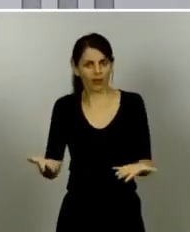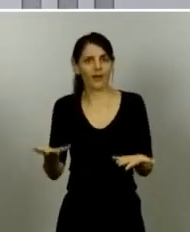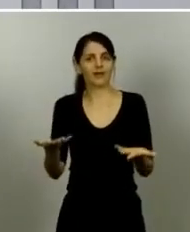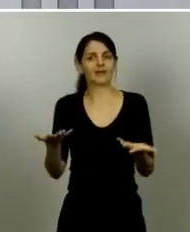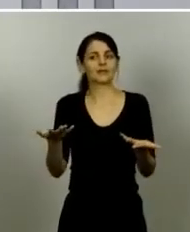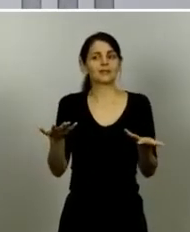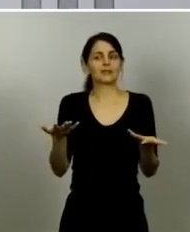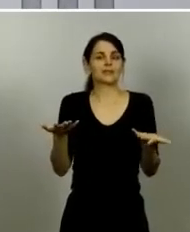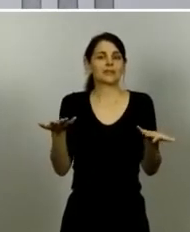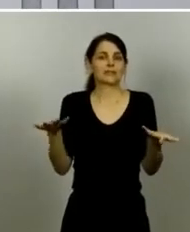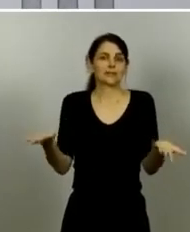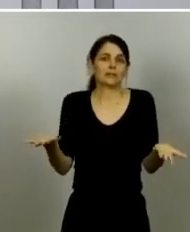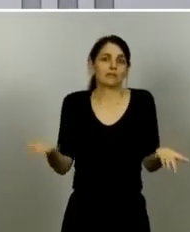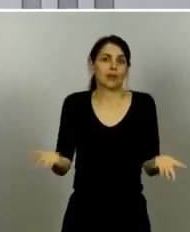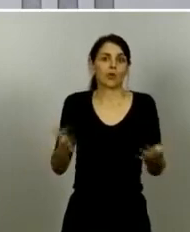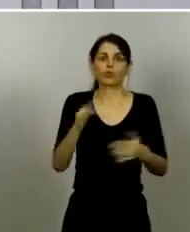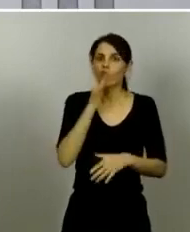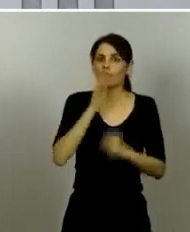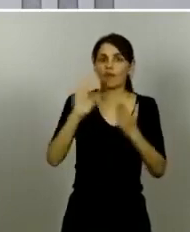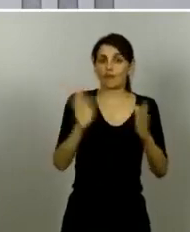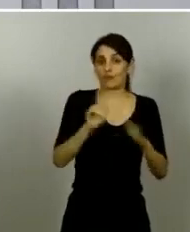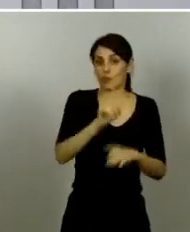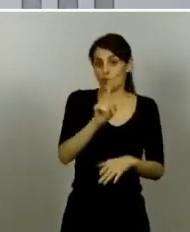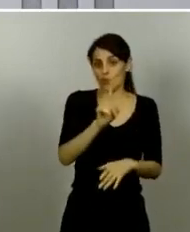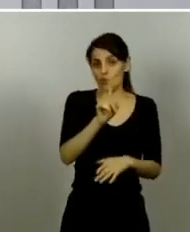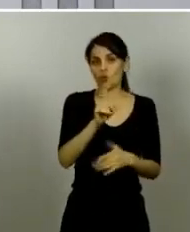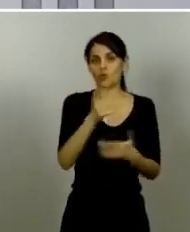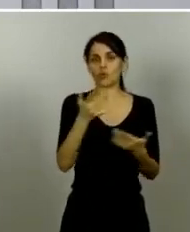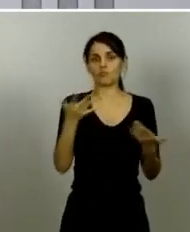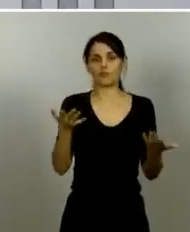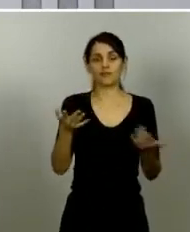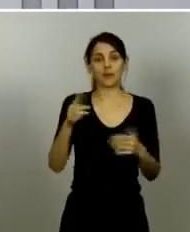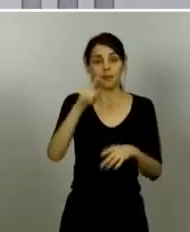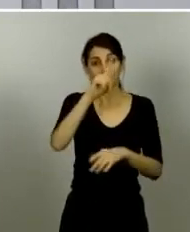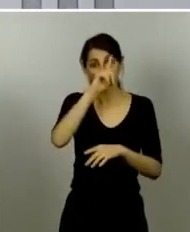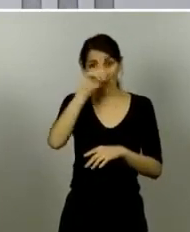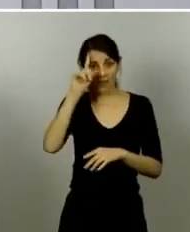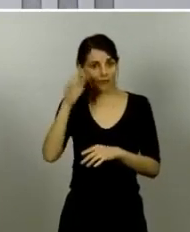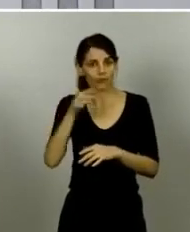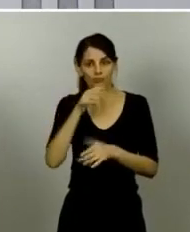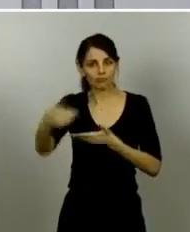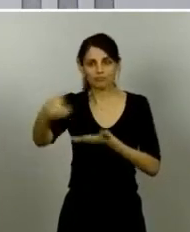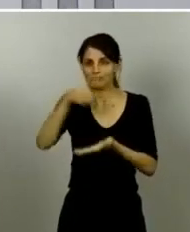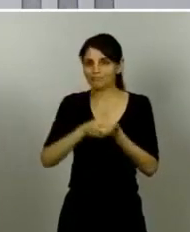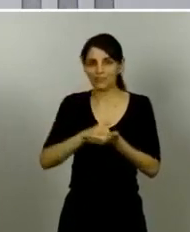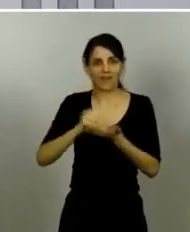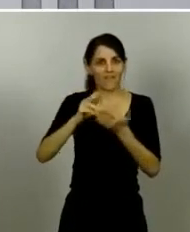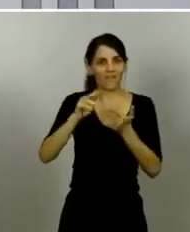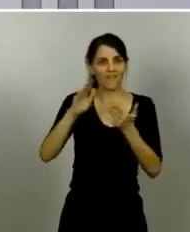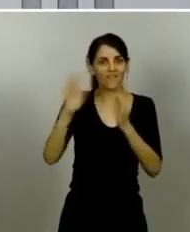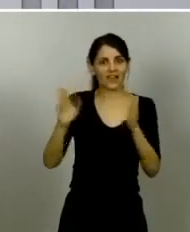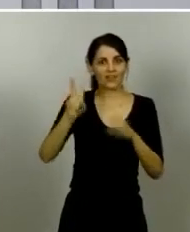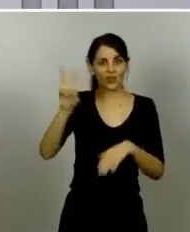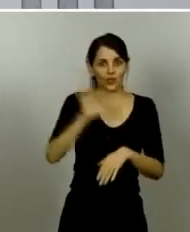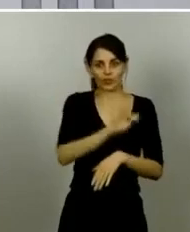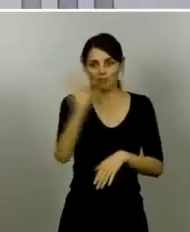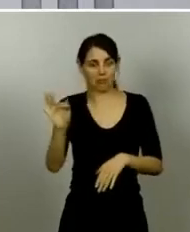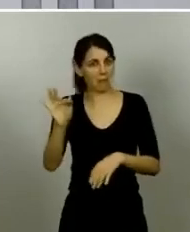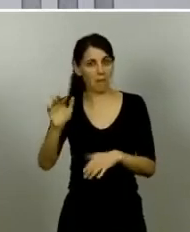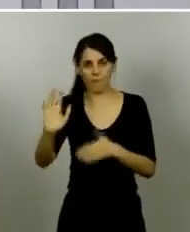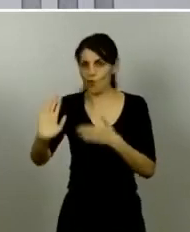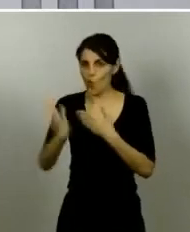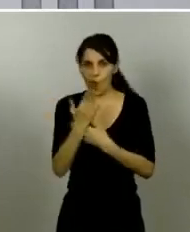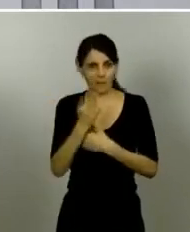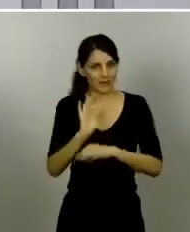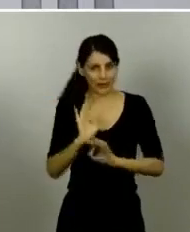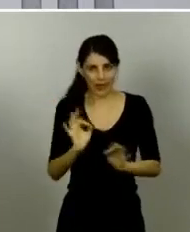está en fase 1 ellos mismos no han hecho la petición de progreso a fase 2 yo creo que es una decisión inteligente si me permite y responsable y